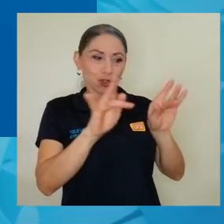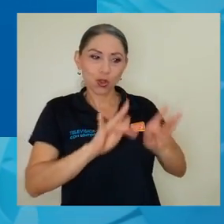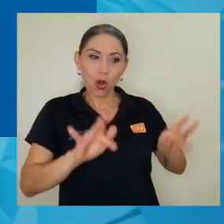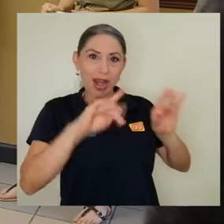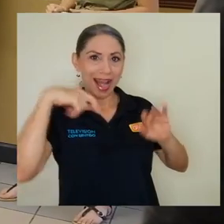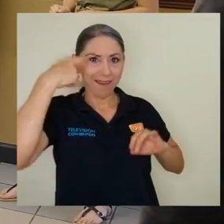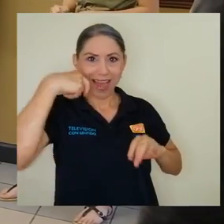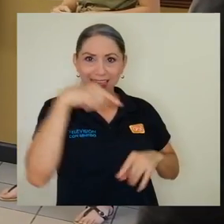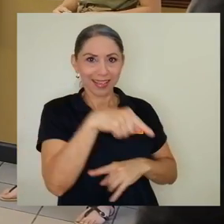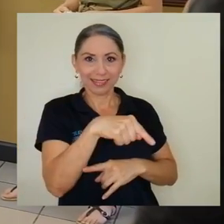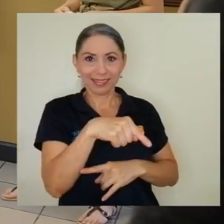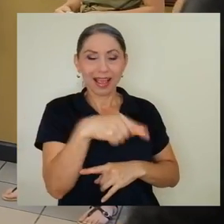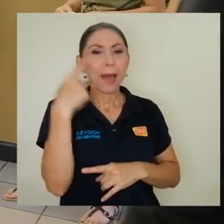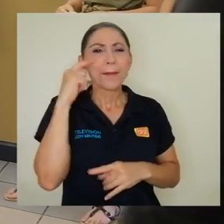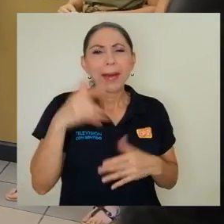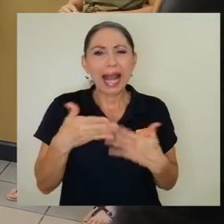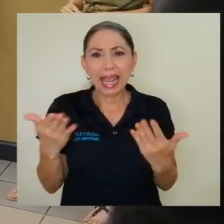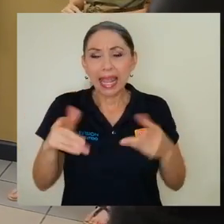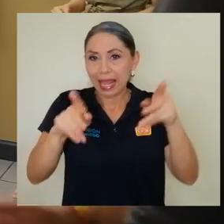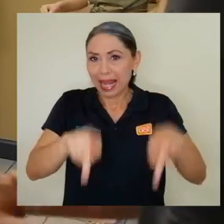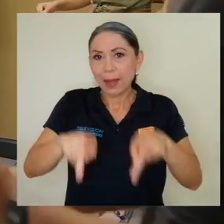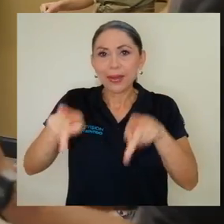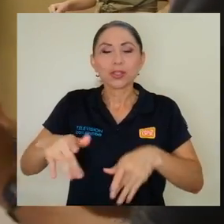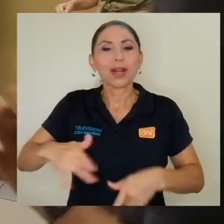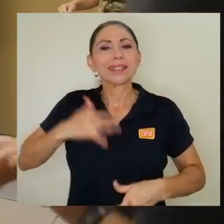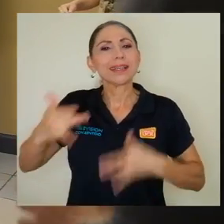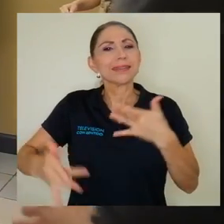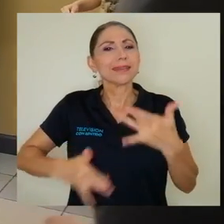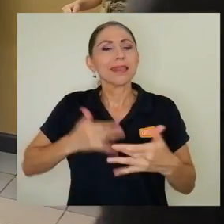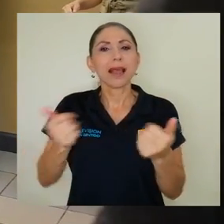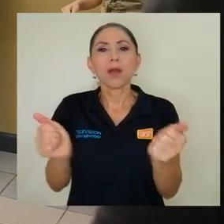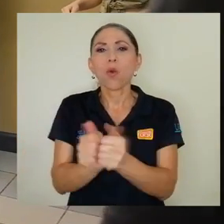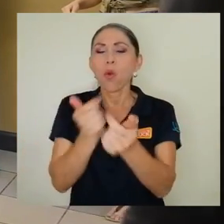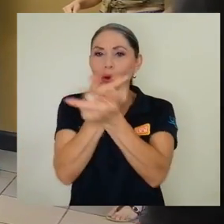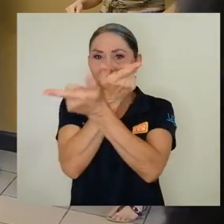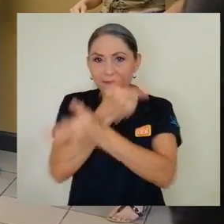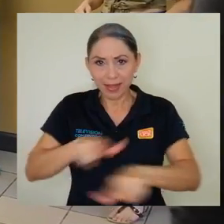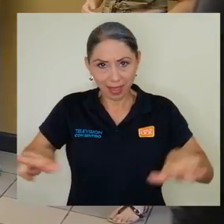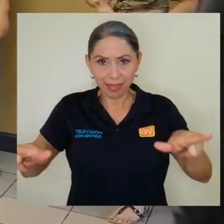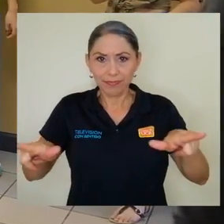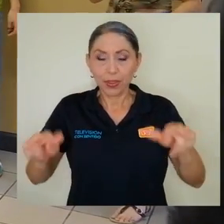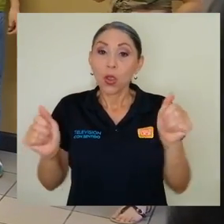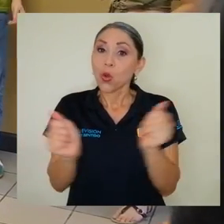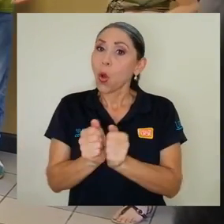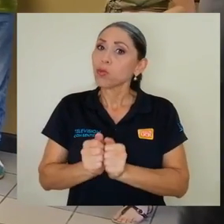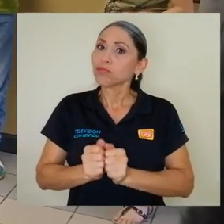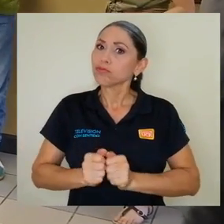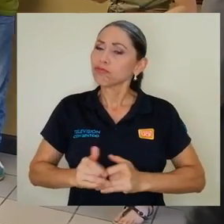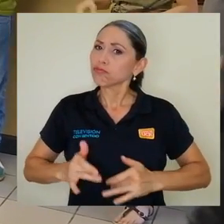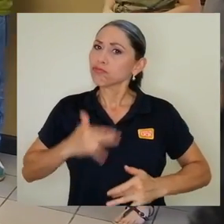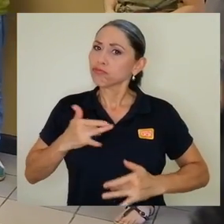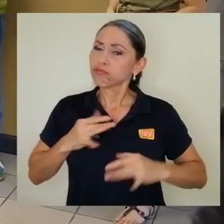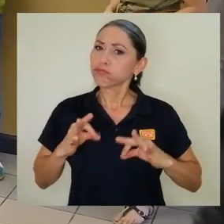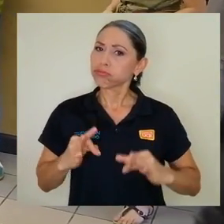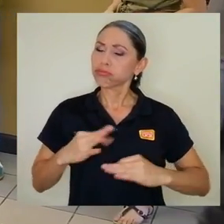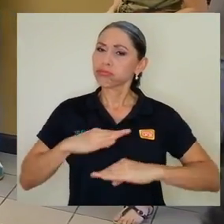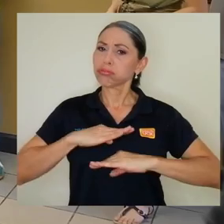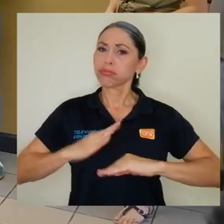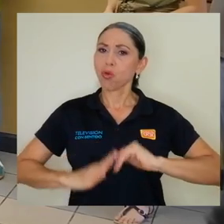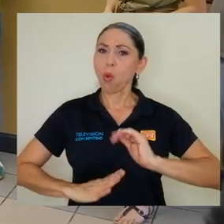orientación, no son grabadas. Precisamente para que la persona se sienta con la libertad, con la comodidad